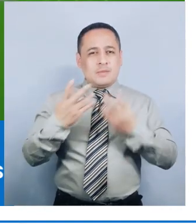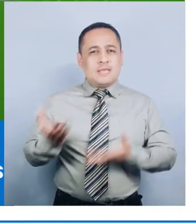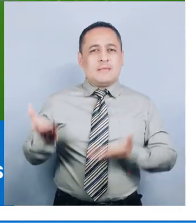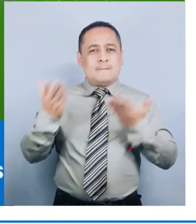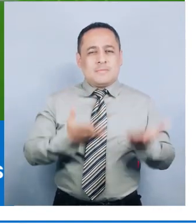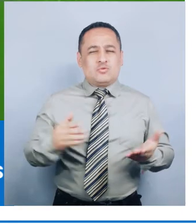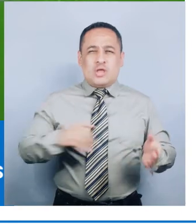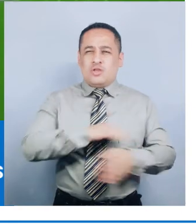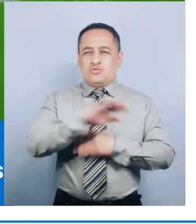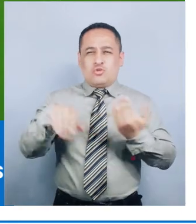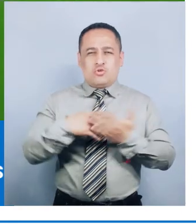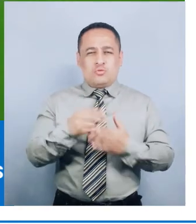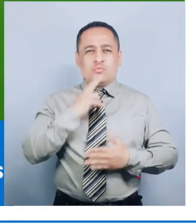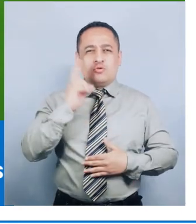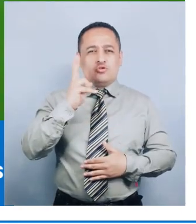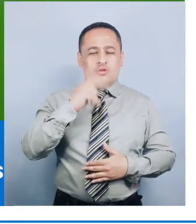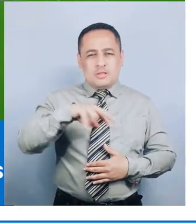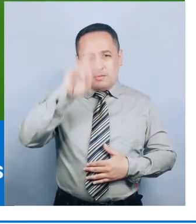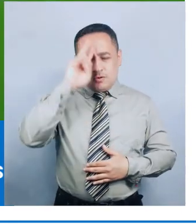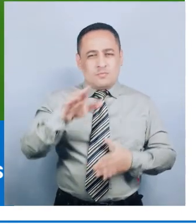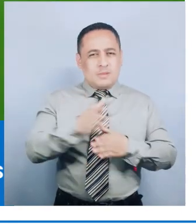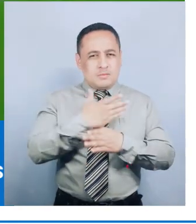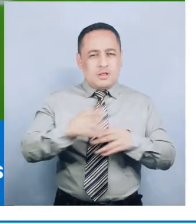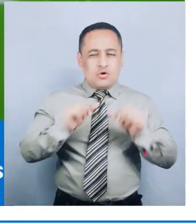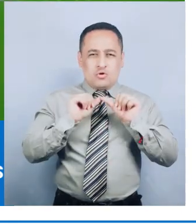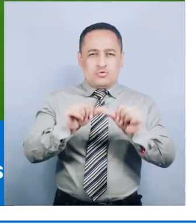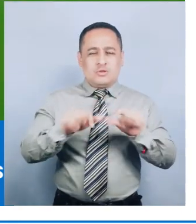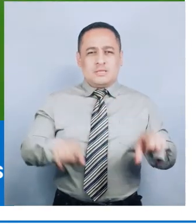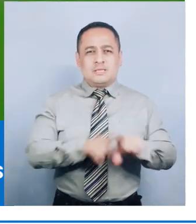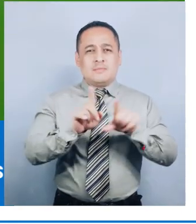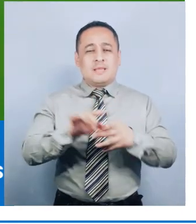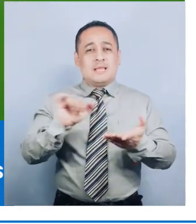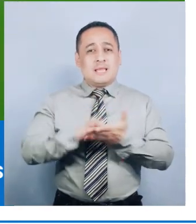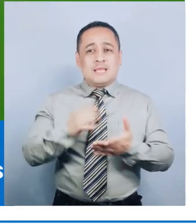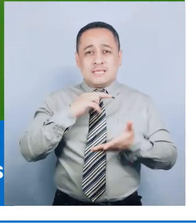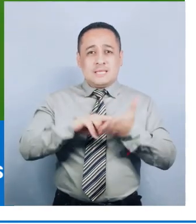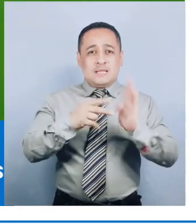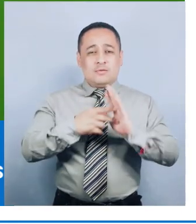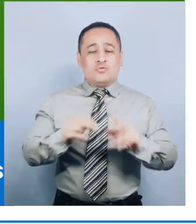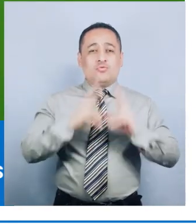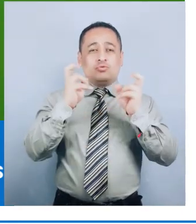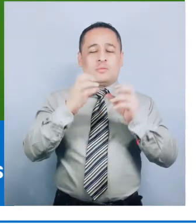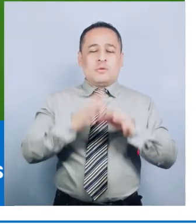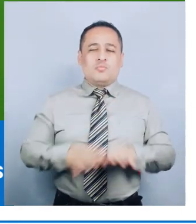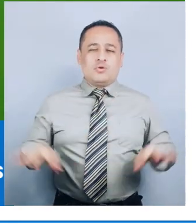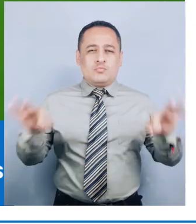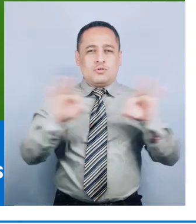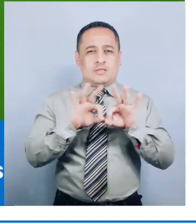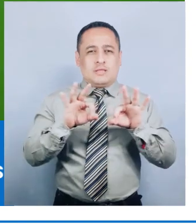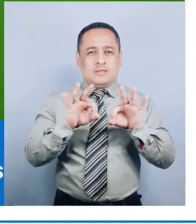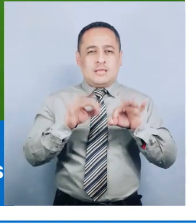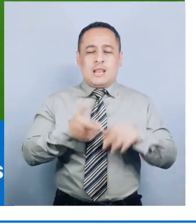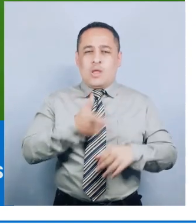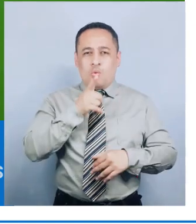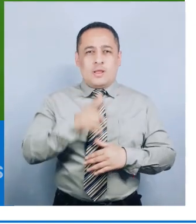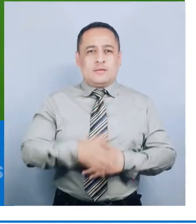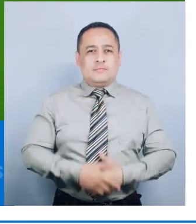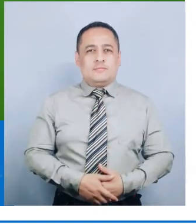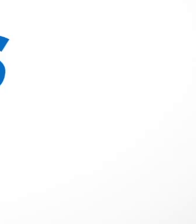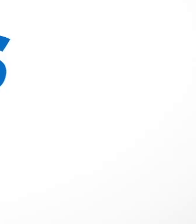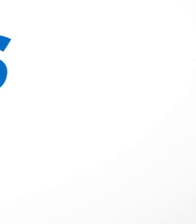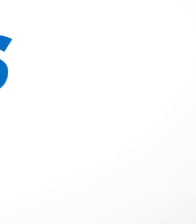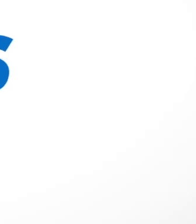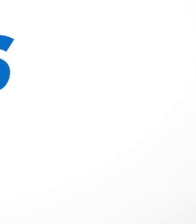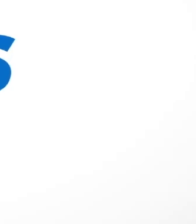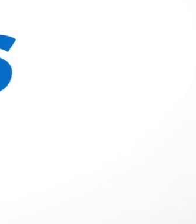Asimismo, invito a todos los maestros del Perú que sigan participando de este concurso ya que se trata de un tema de muy importancia que es el